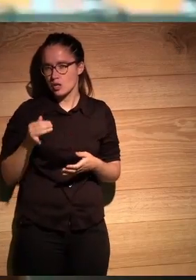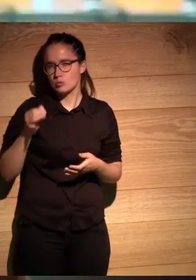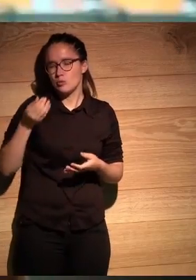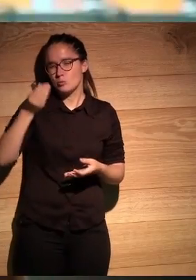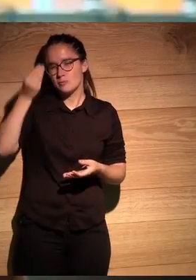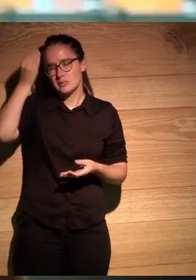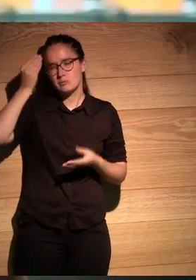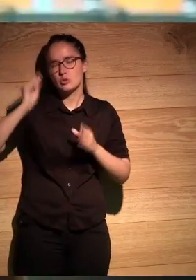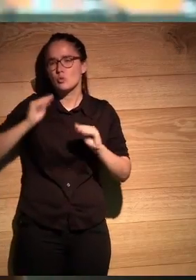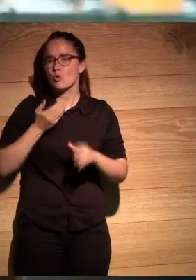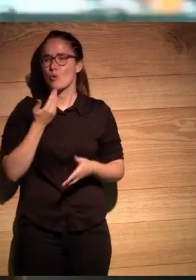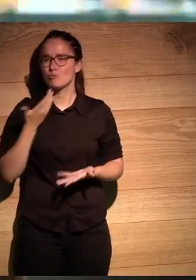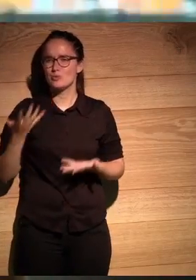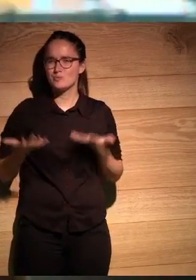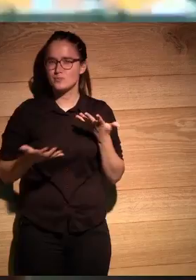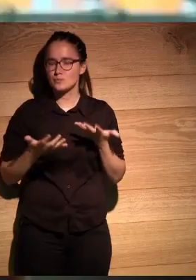como